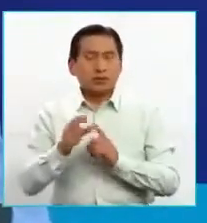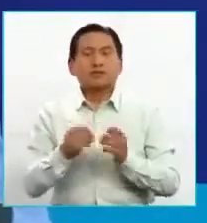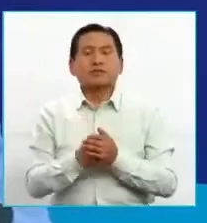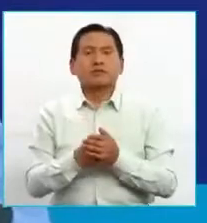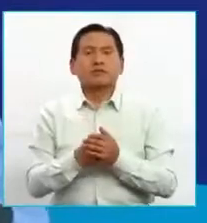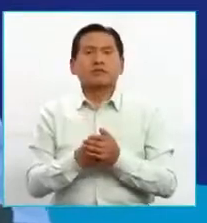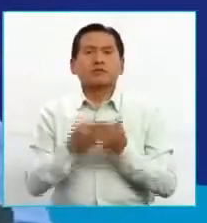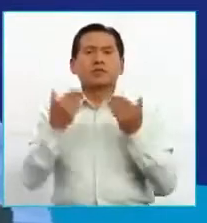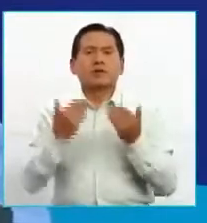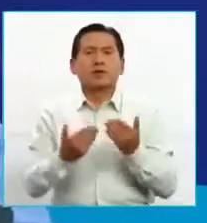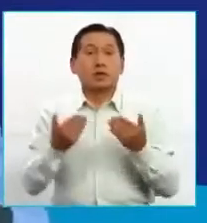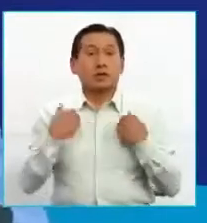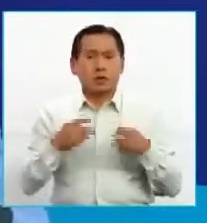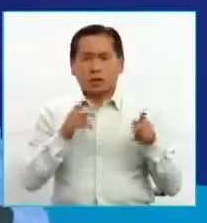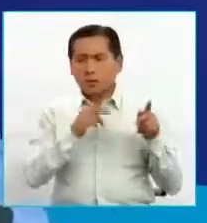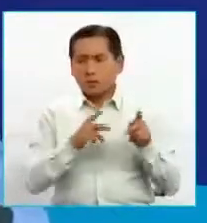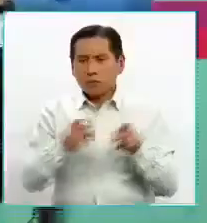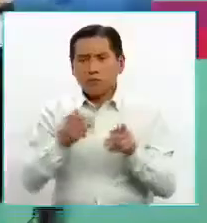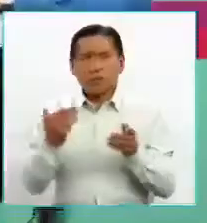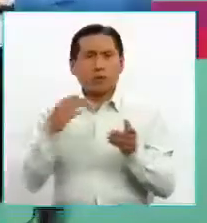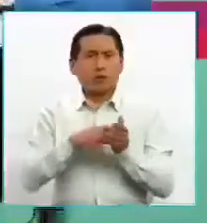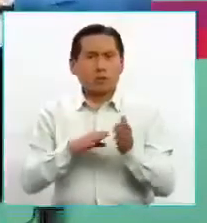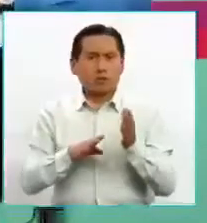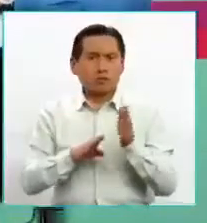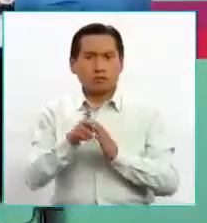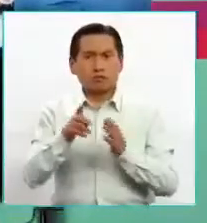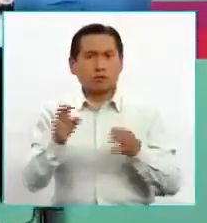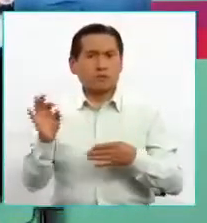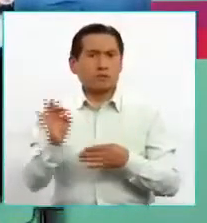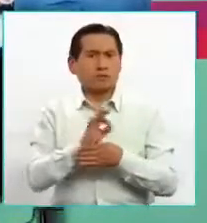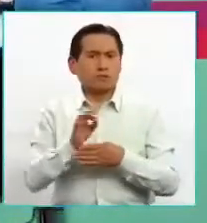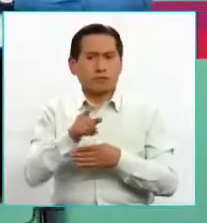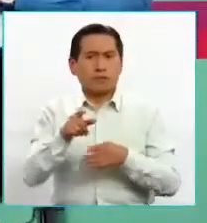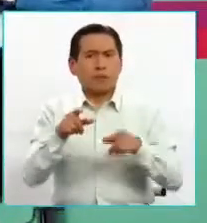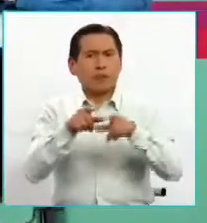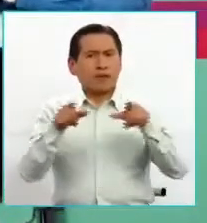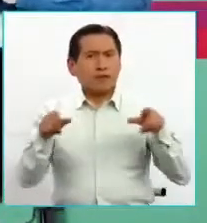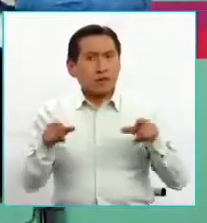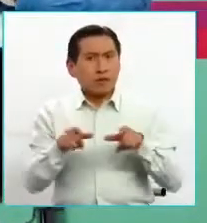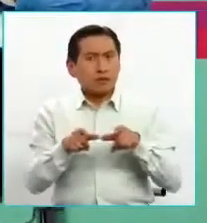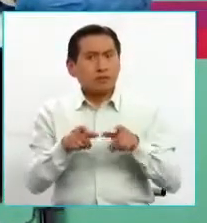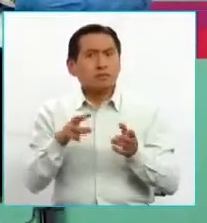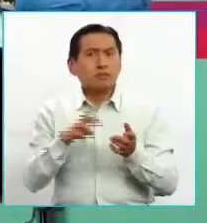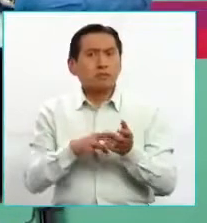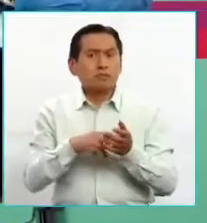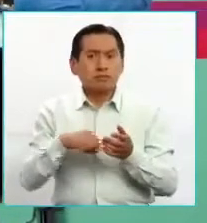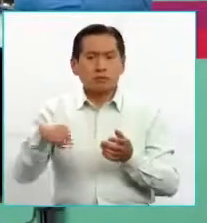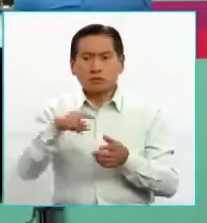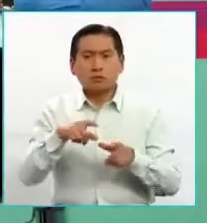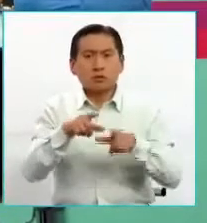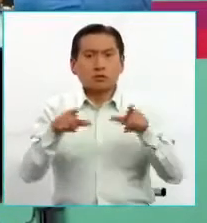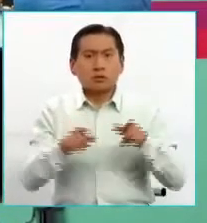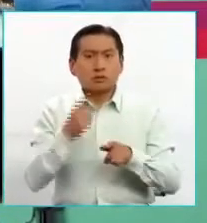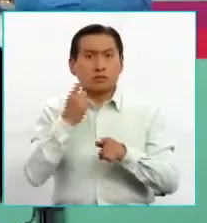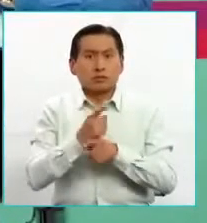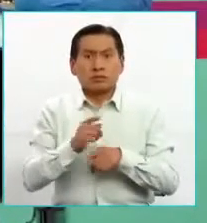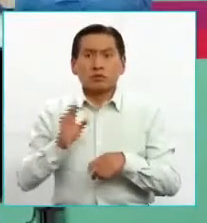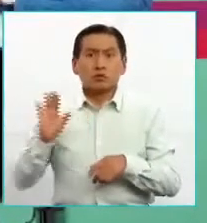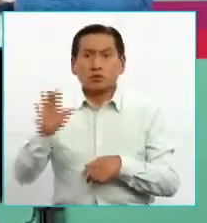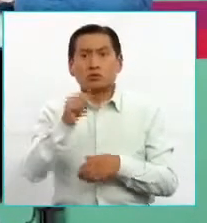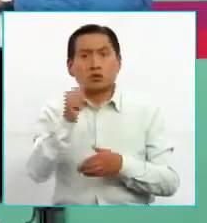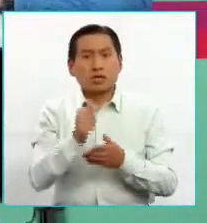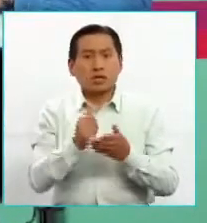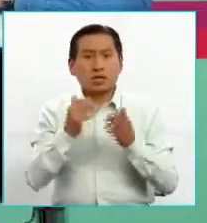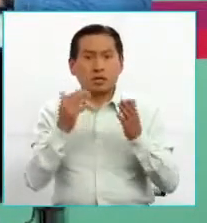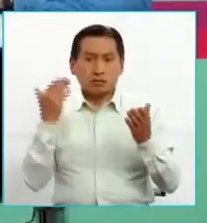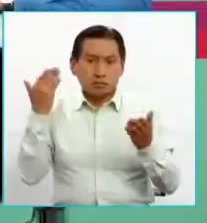caso, ¿se tiene un plan de reactivación, funcionamiento de este espacio, que además es un lugar adecuado para que los artistas puedan